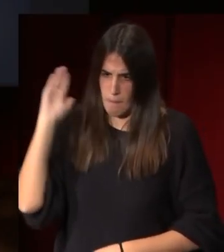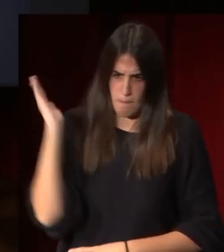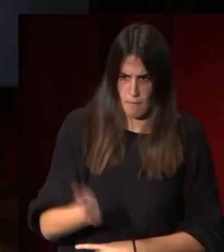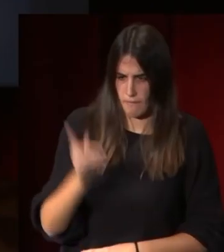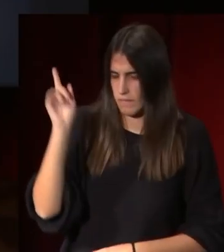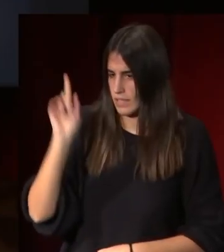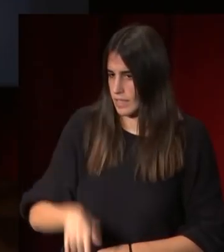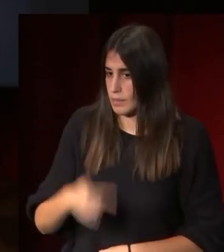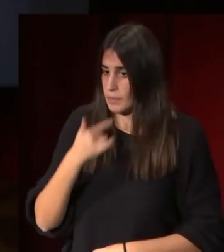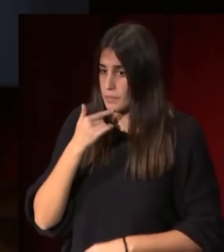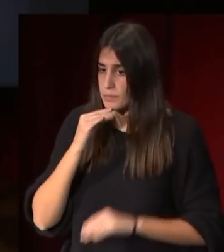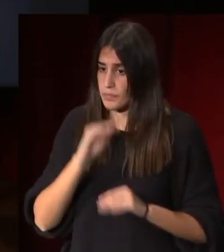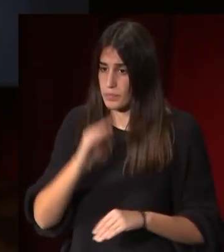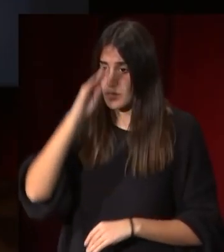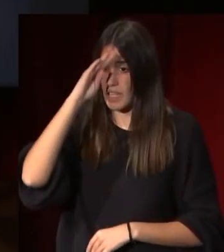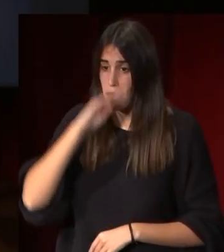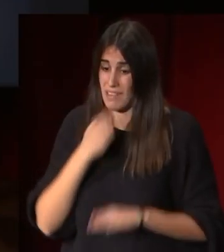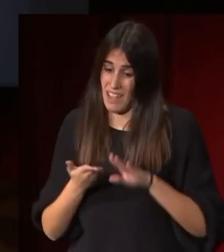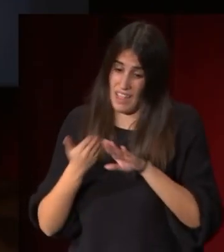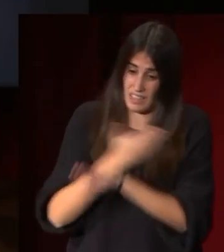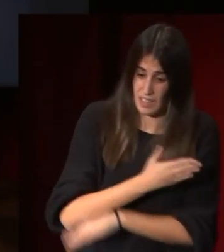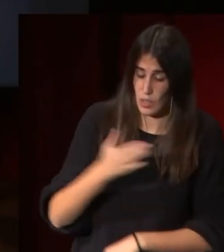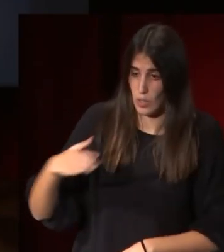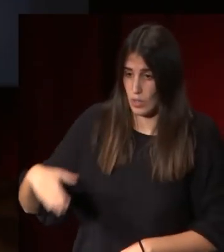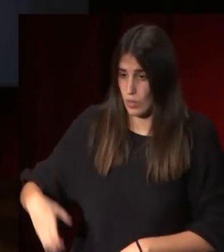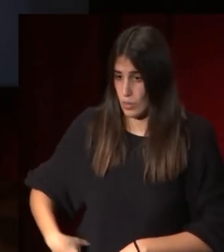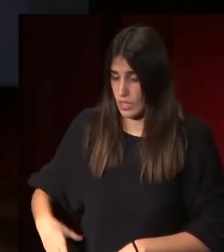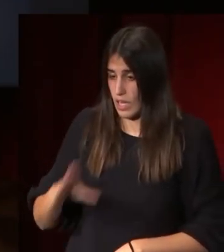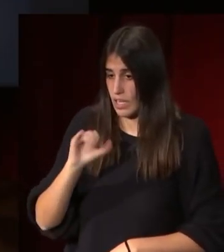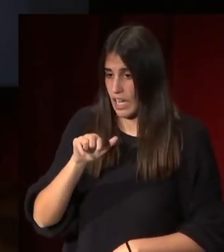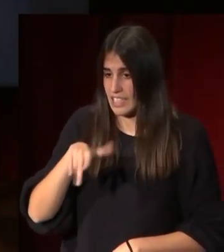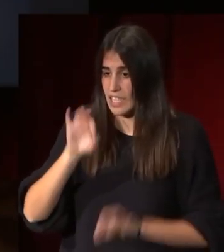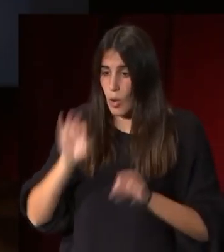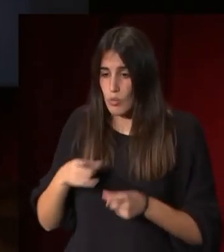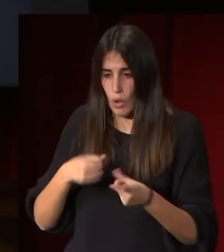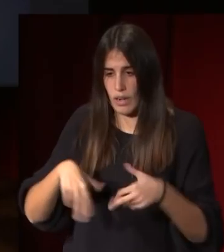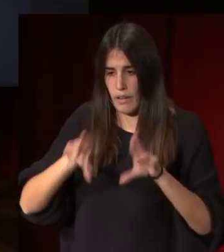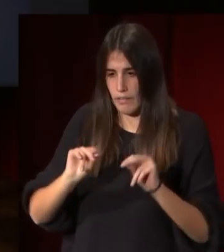el padre de la anterior duquesa de Cayetana restauró después de la guerra